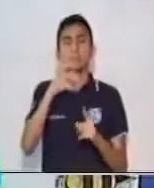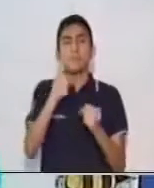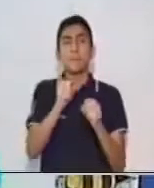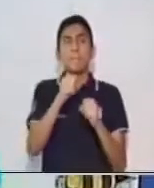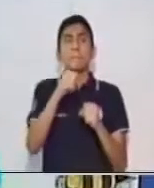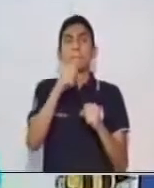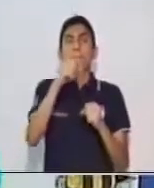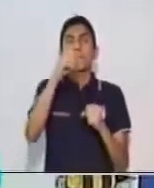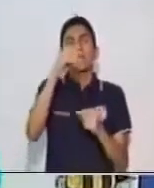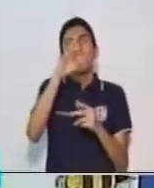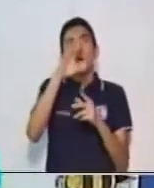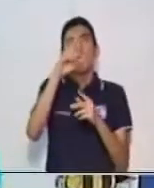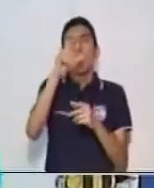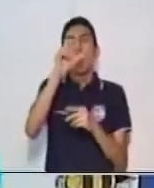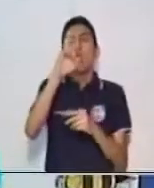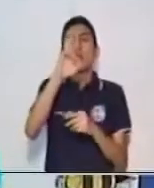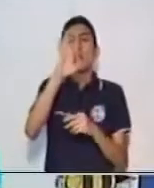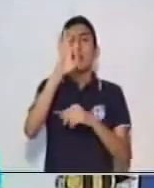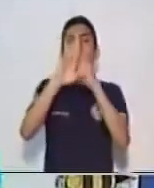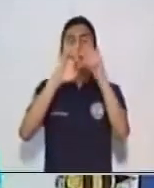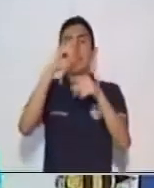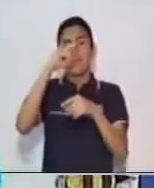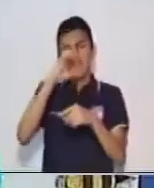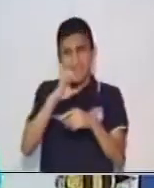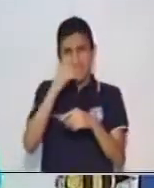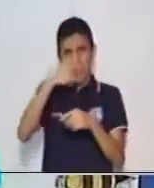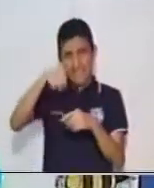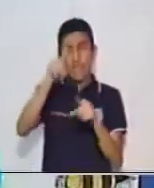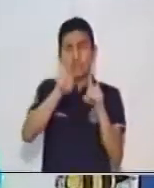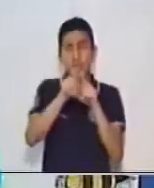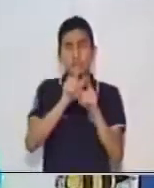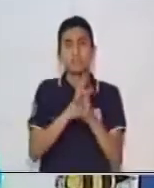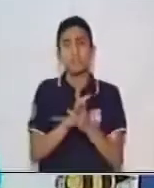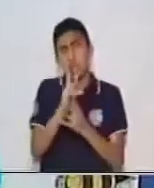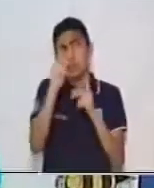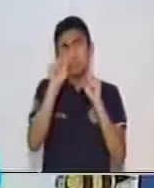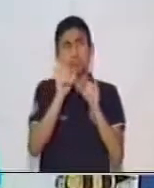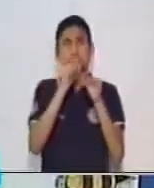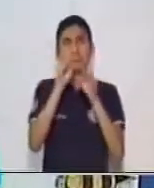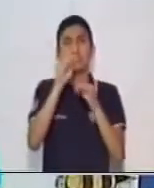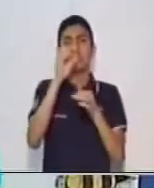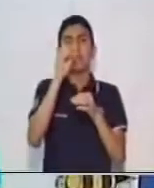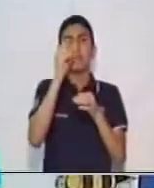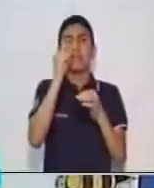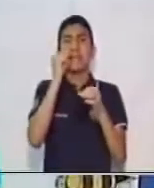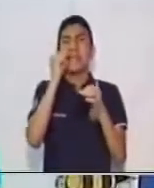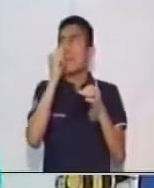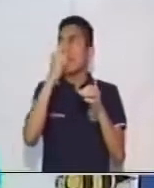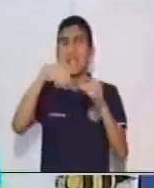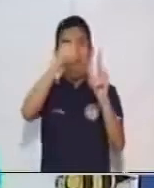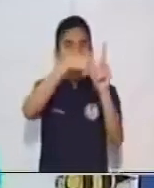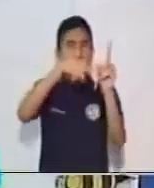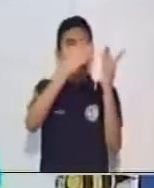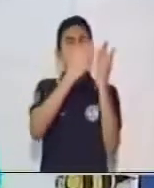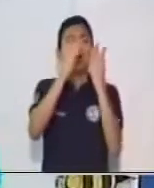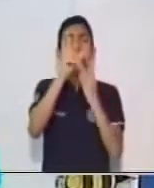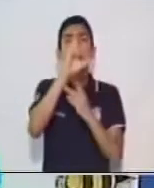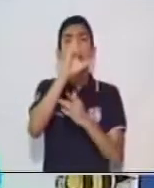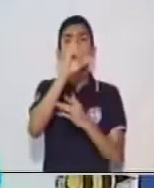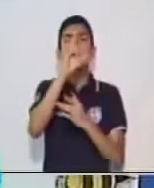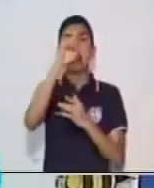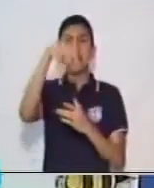como les explicaba, el referente él o ella o ellos también. Y podemos decir, ellos estudian la lección.